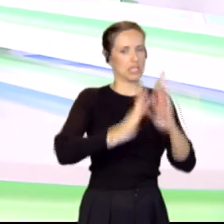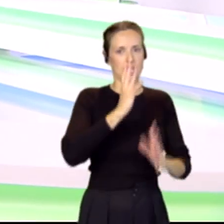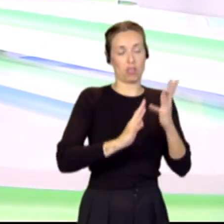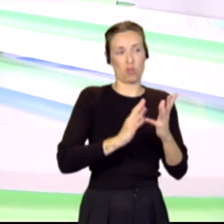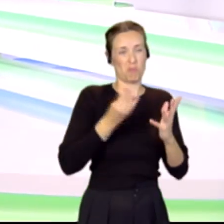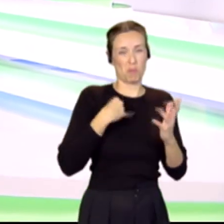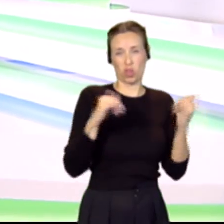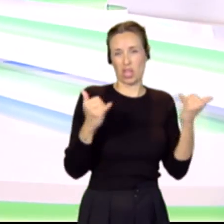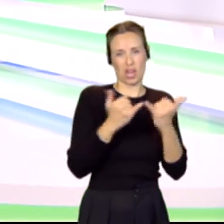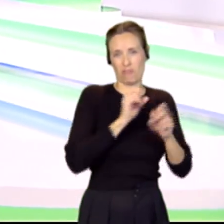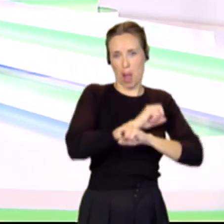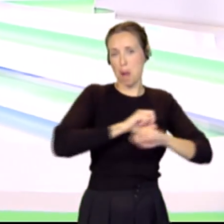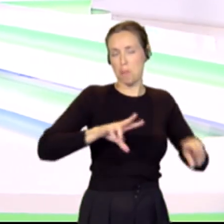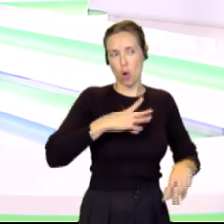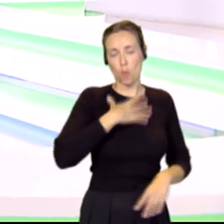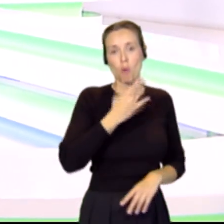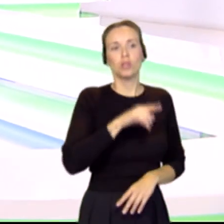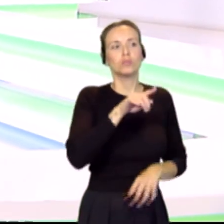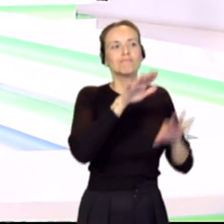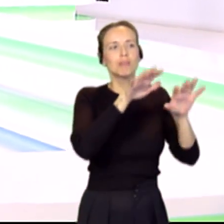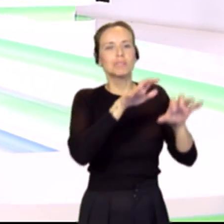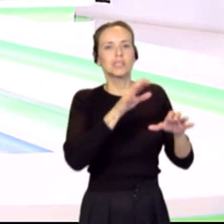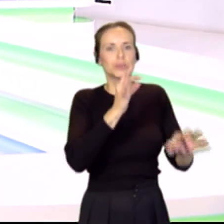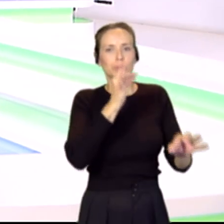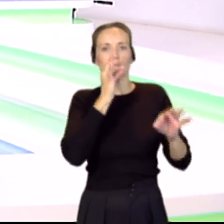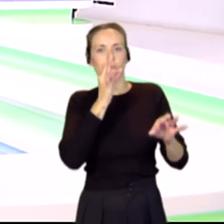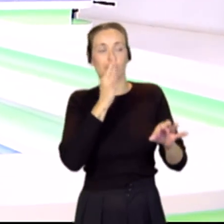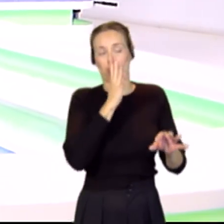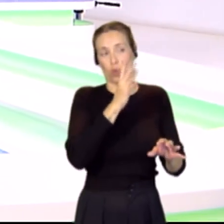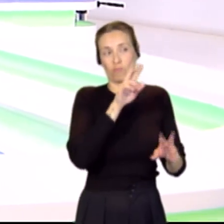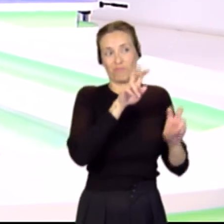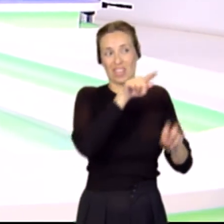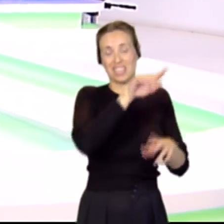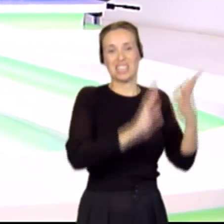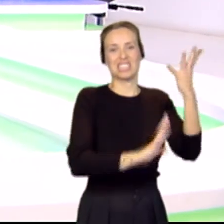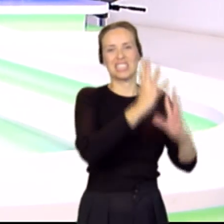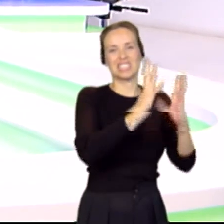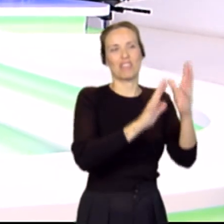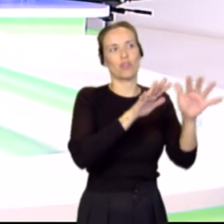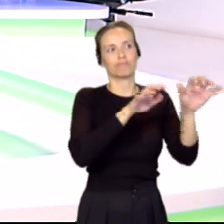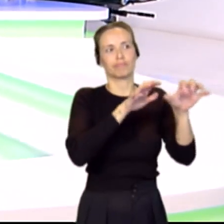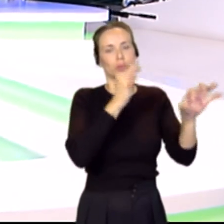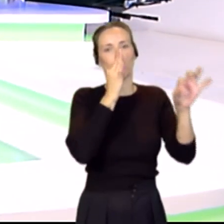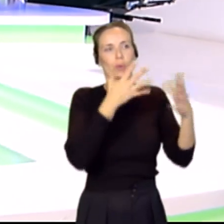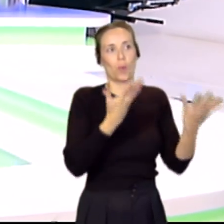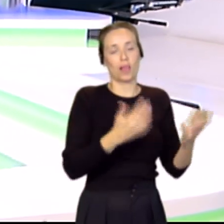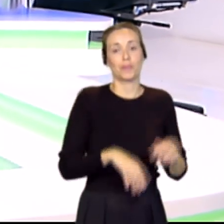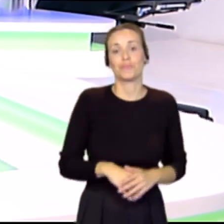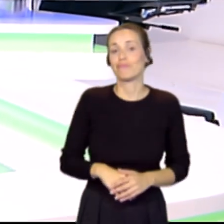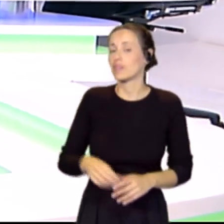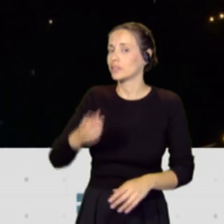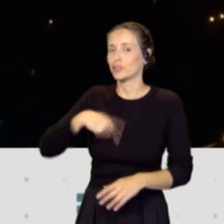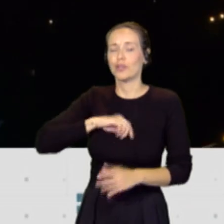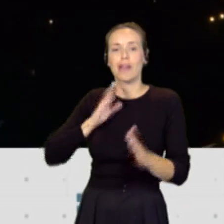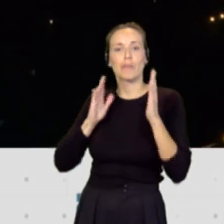la isla de Tenerife, ¿con qué aprendizaje nos tenemos que quedar? ¿Qué nos ha enseñado ese incendio, señora Dávila? Que estamos en una crisis